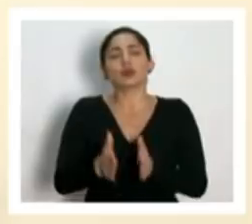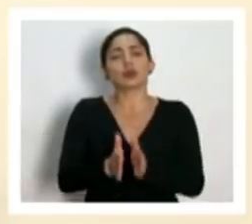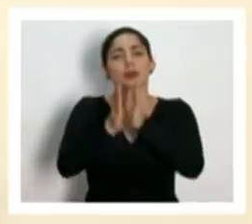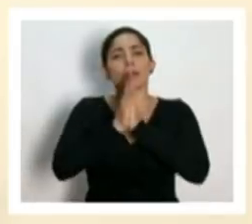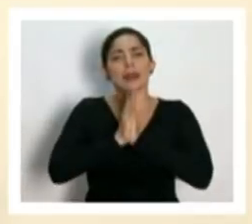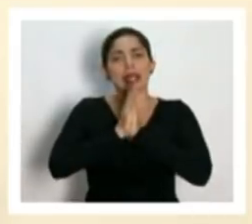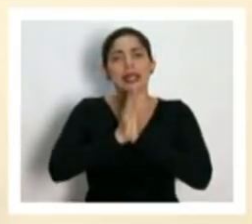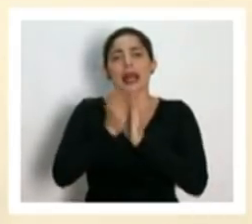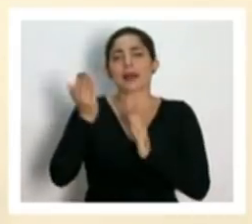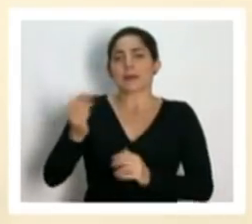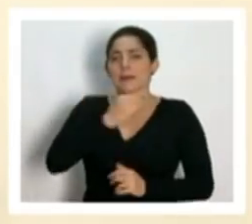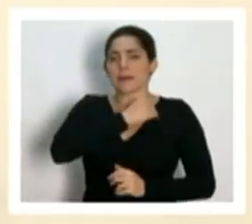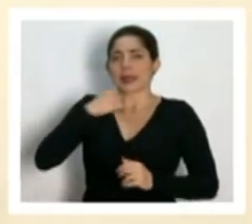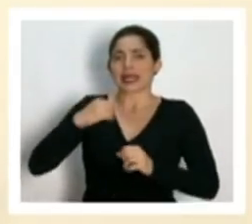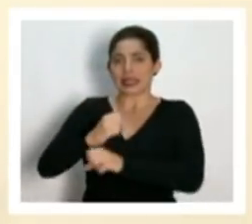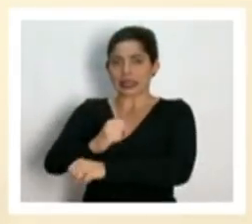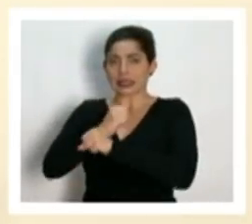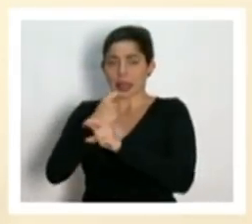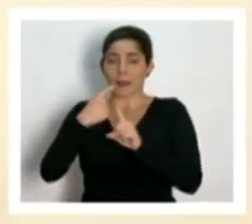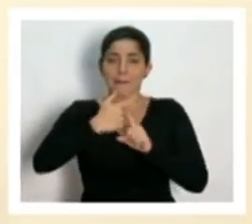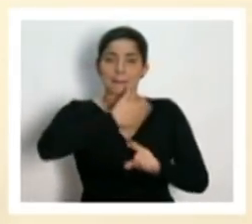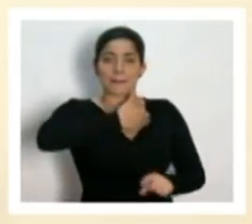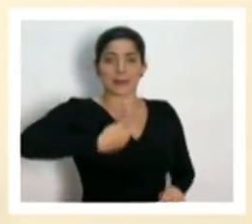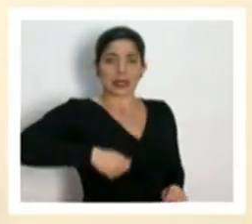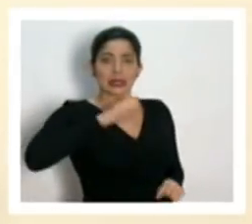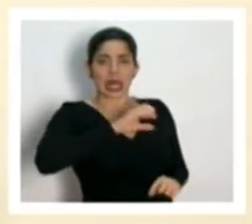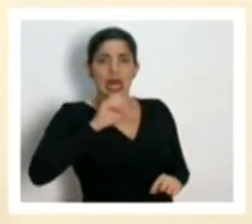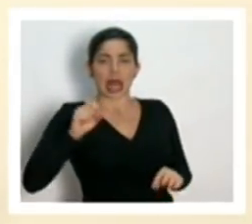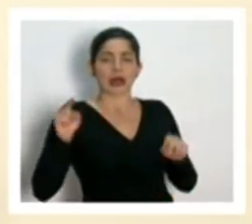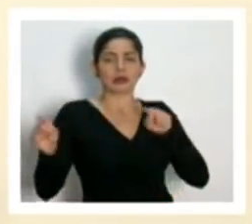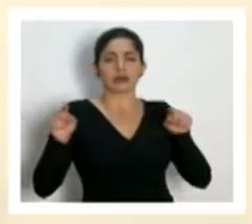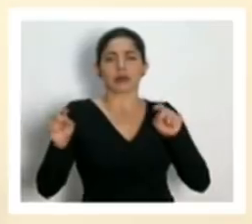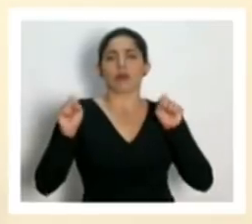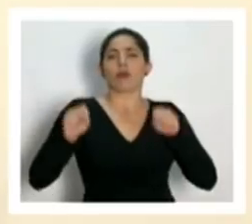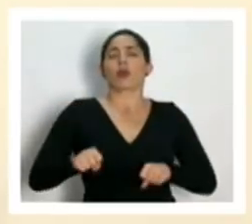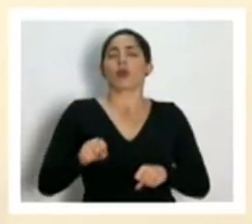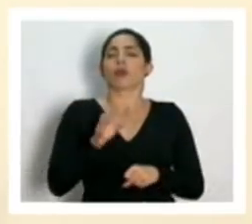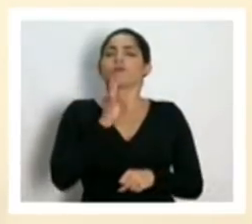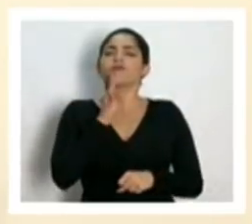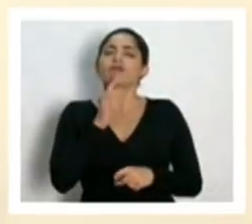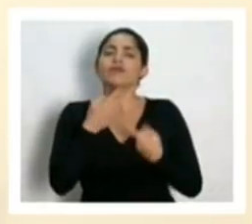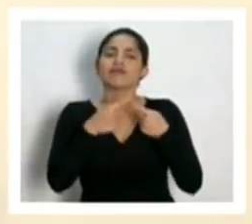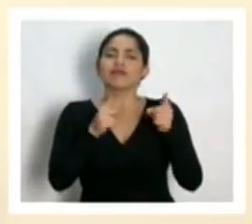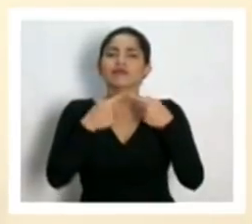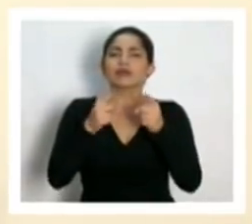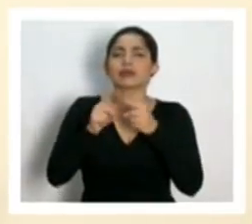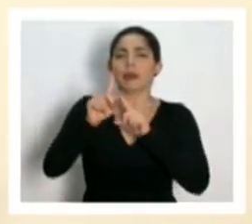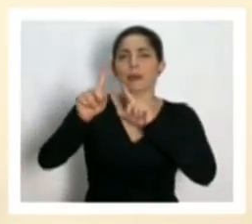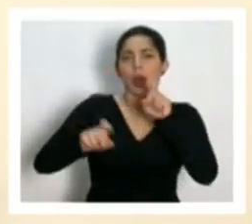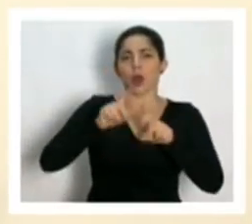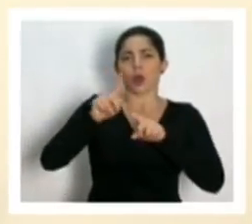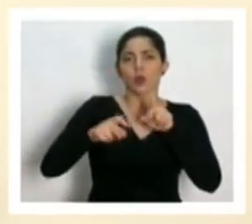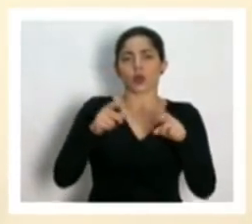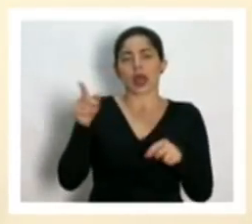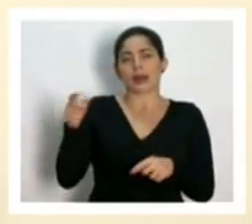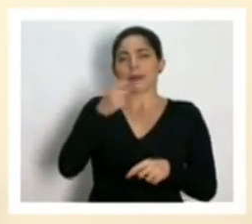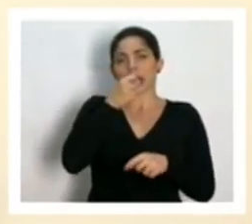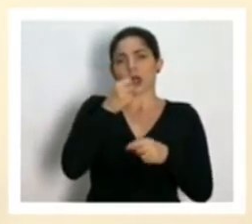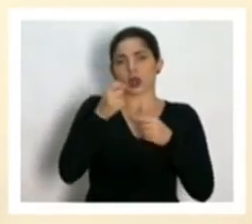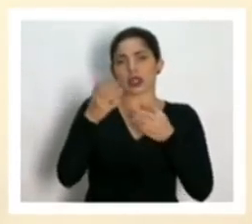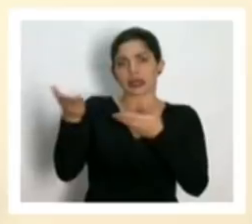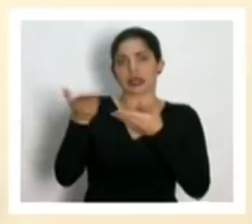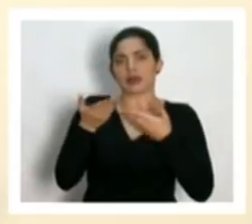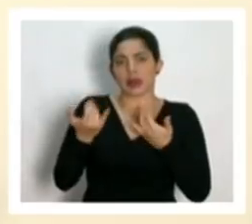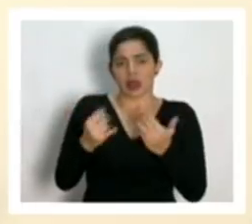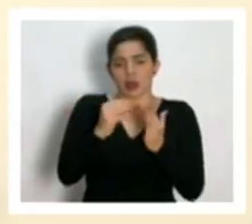tanto al ministro de Seguridad como al presidente de la Caja que puedan referirse a las diferentes preguntas que han planteado los miembros de la prensa y que